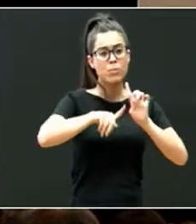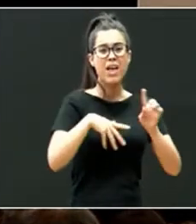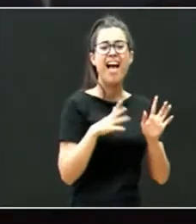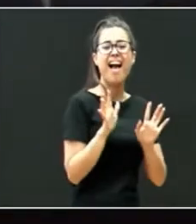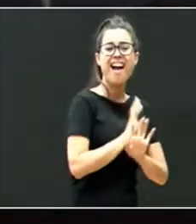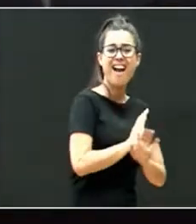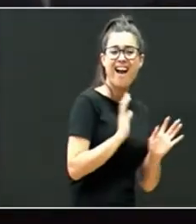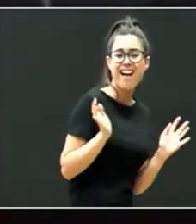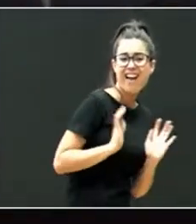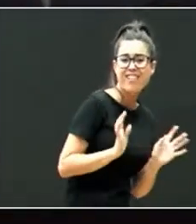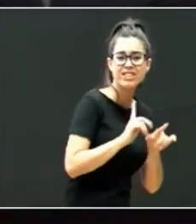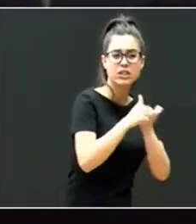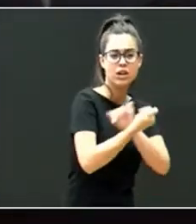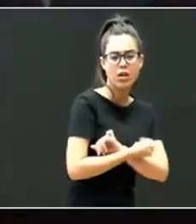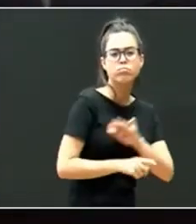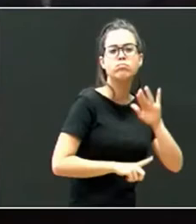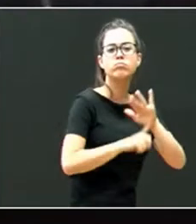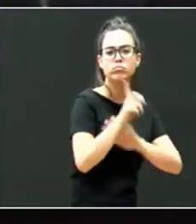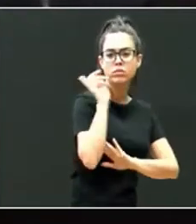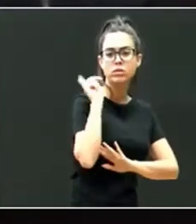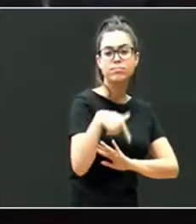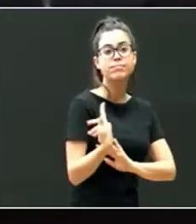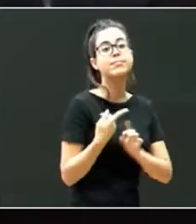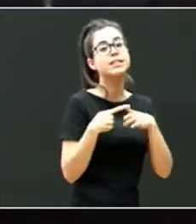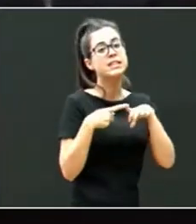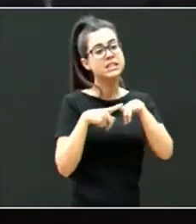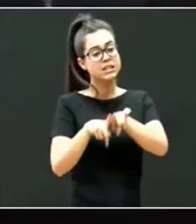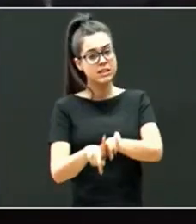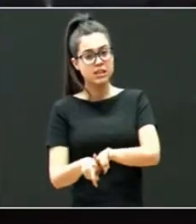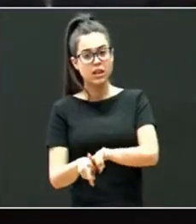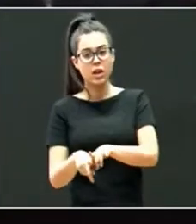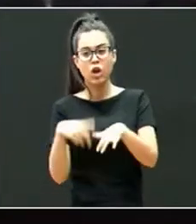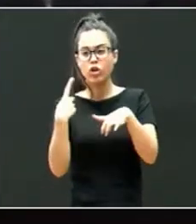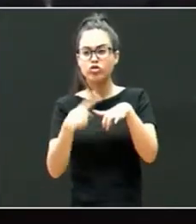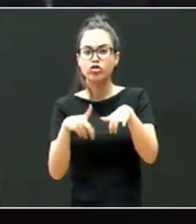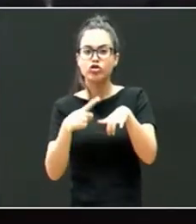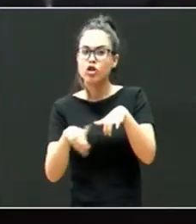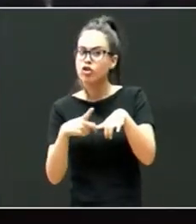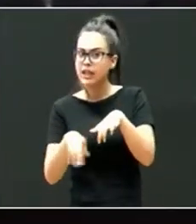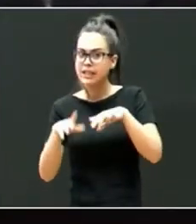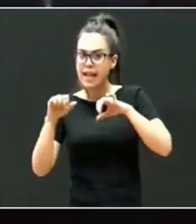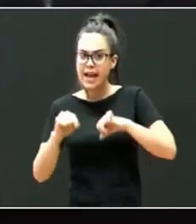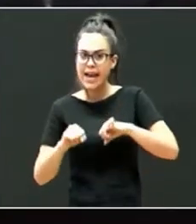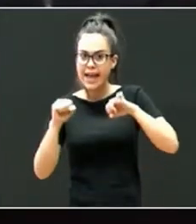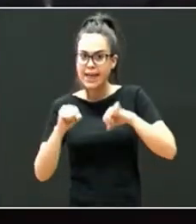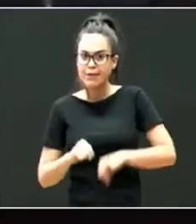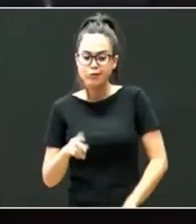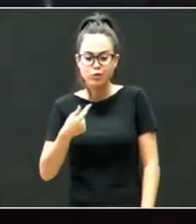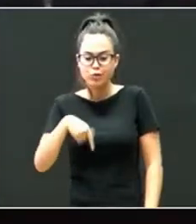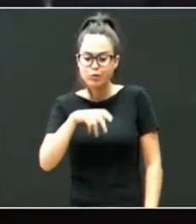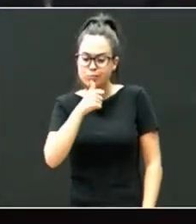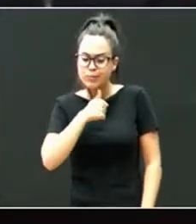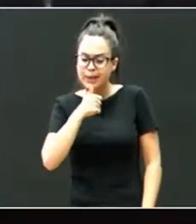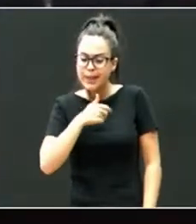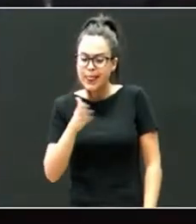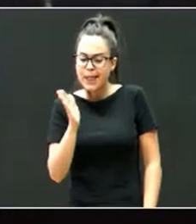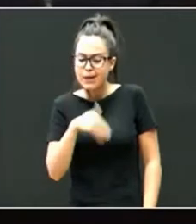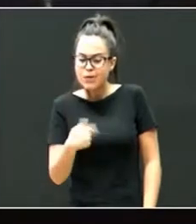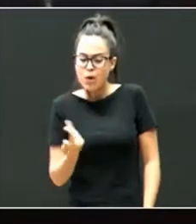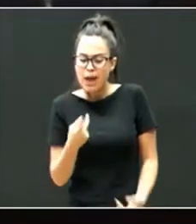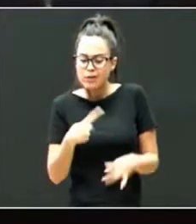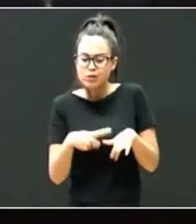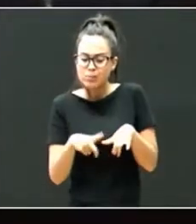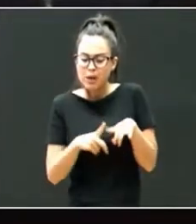hay notable recuperación. Otra cosa es que no haya recuperación en cosas que los adultos no tenemos la paciencia para esperar a que haya la